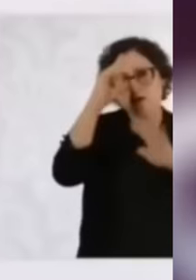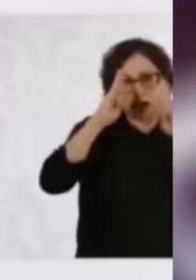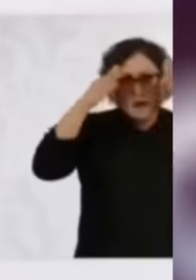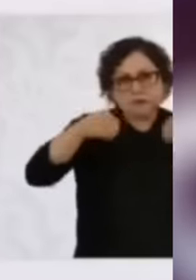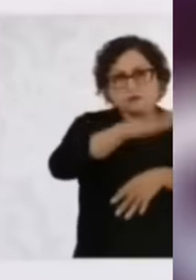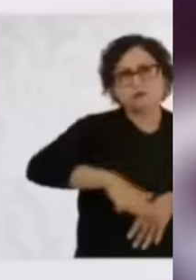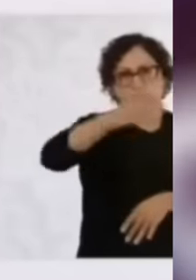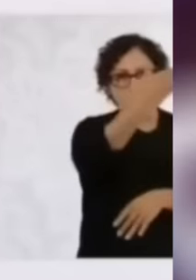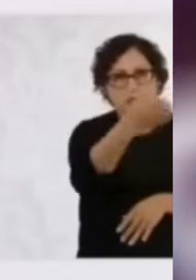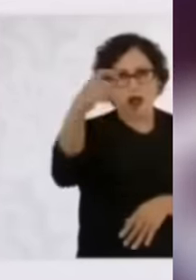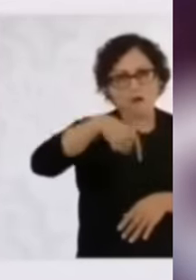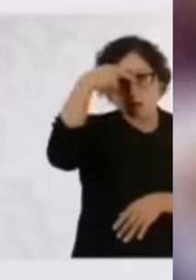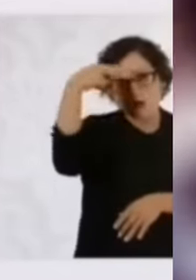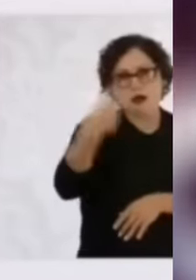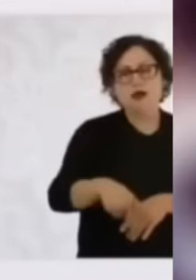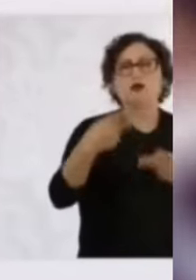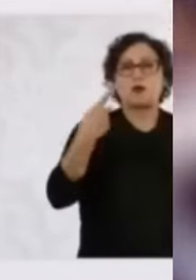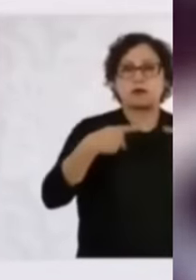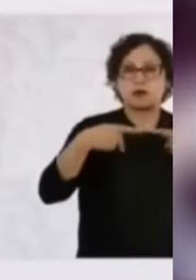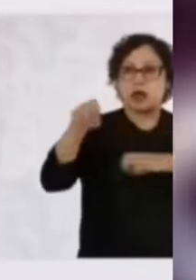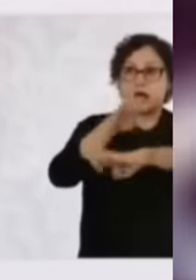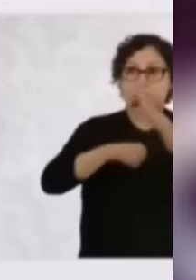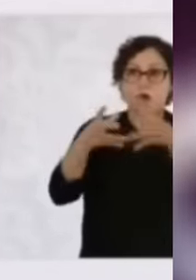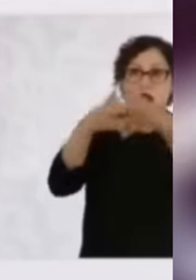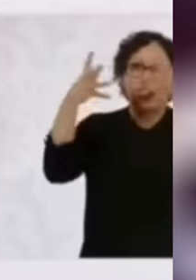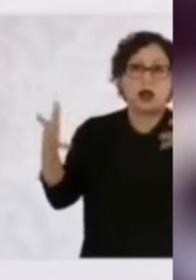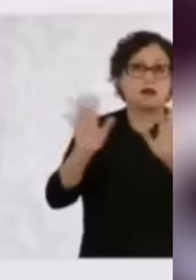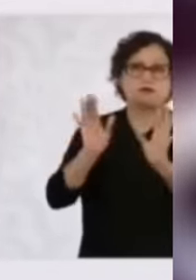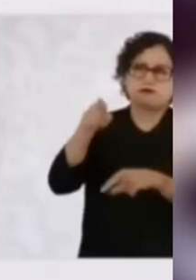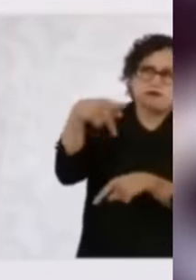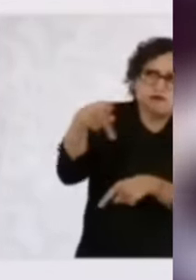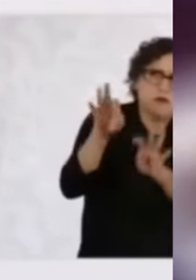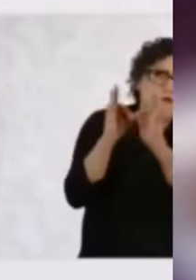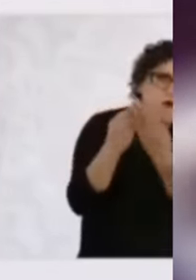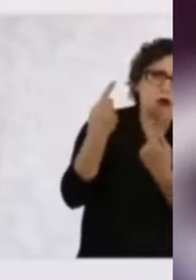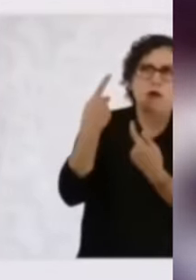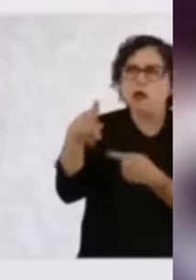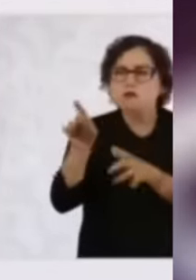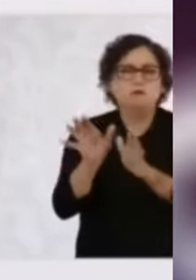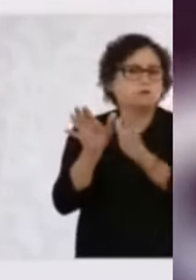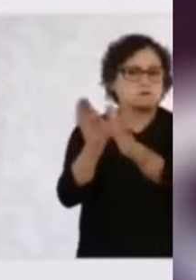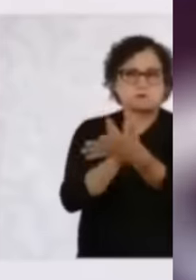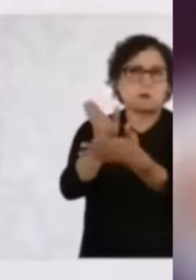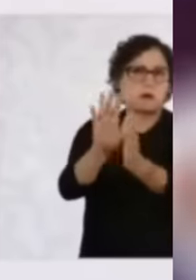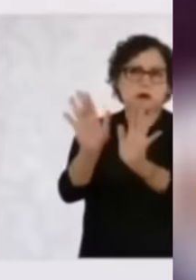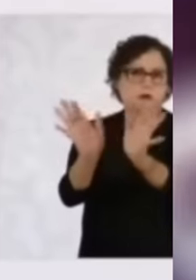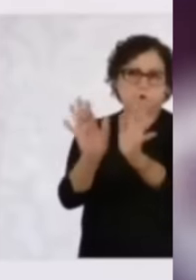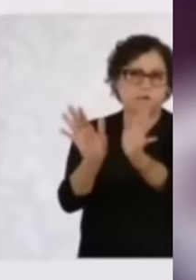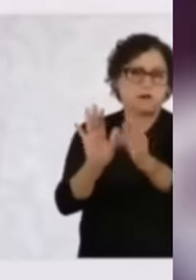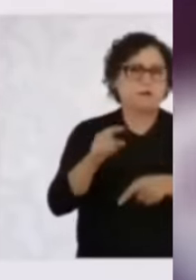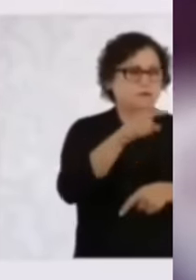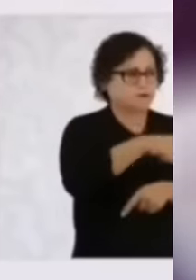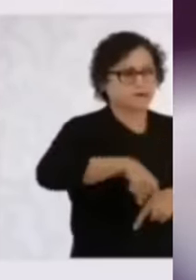orientados a pequeños y medianos productores. Los grandes ya tienen sus esquemas y ahí no se va a regresar al apoyo, como